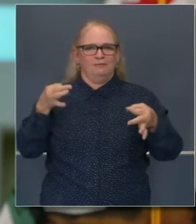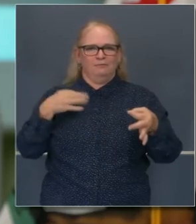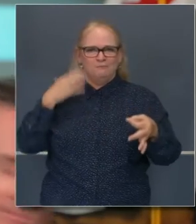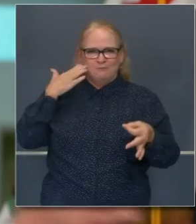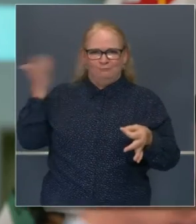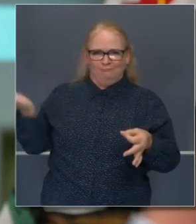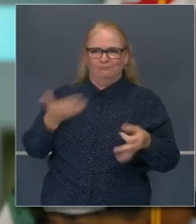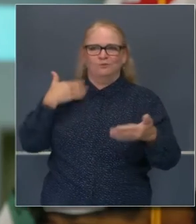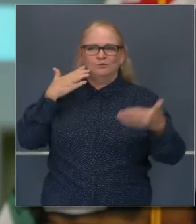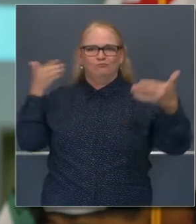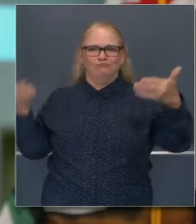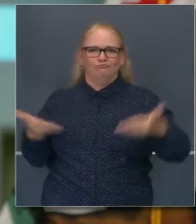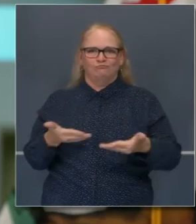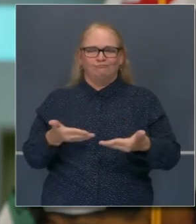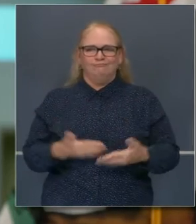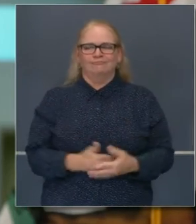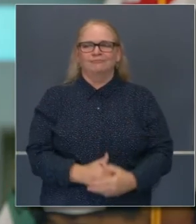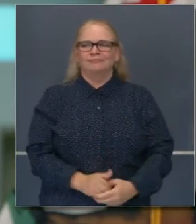Juez Jenkins.